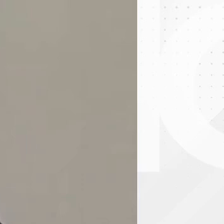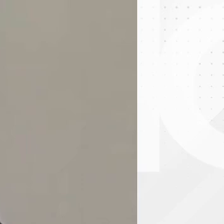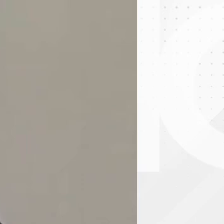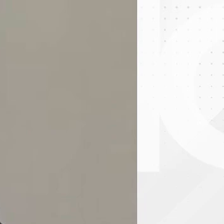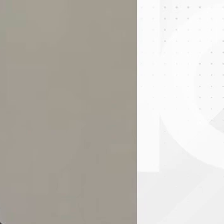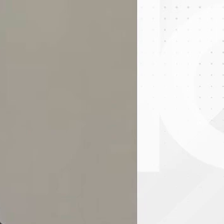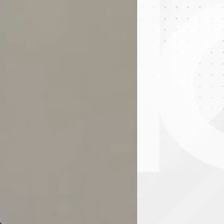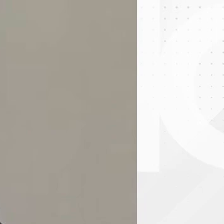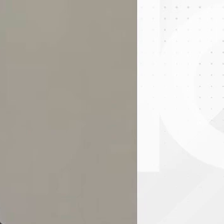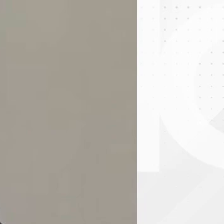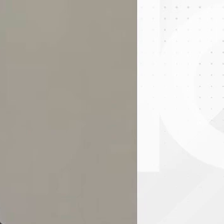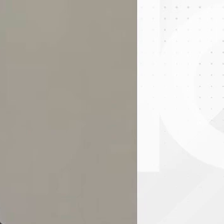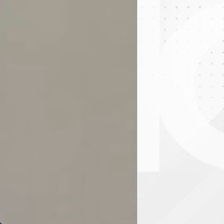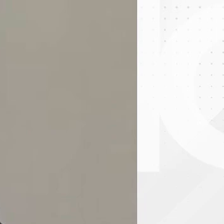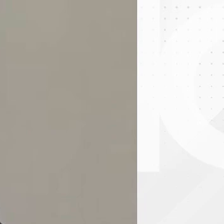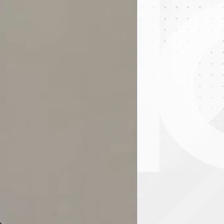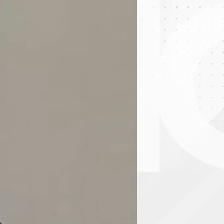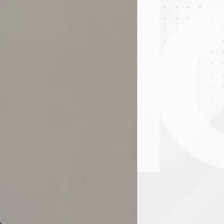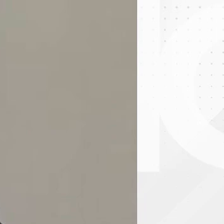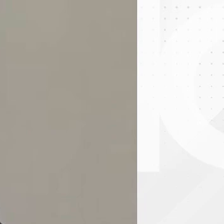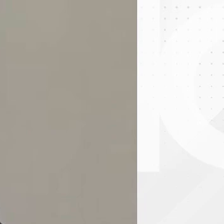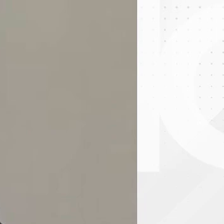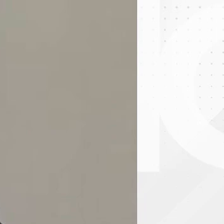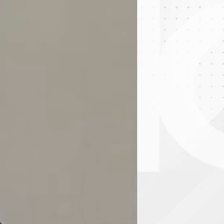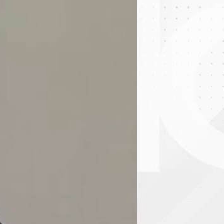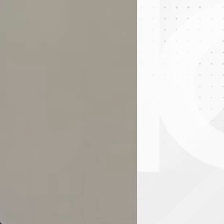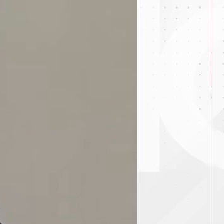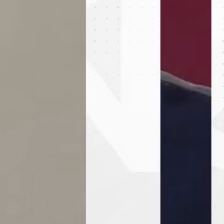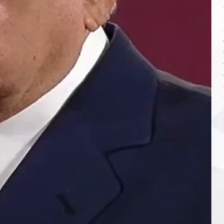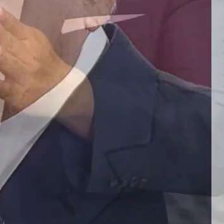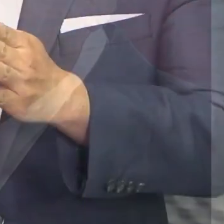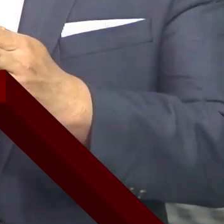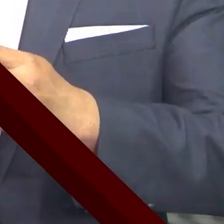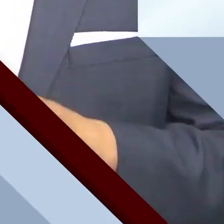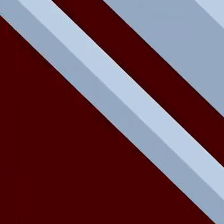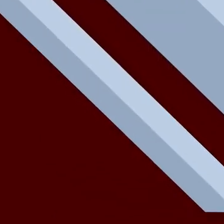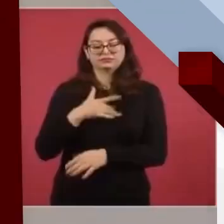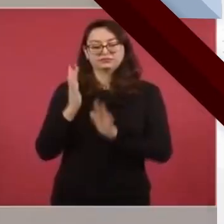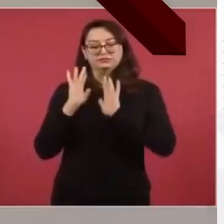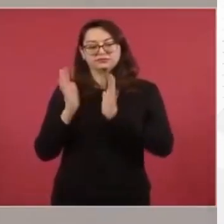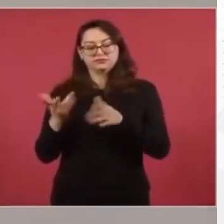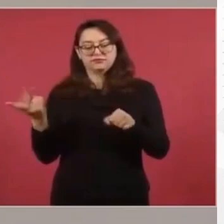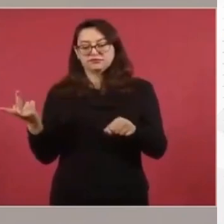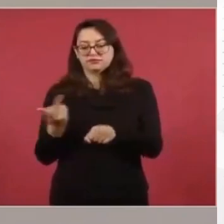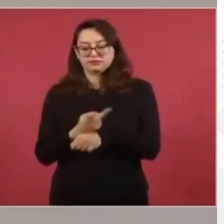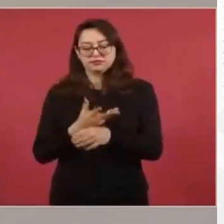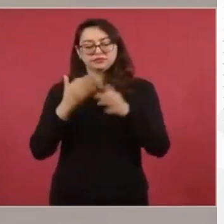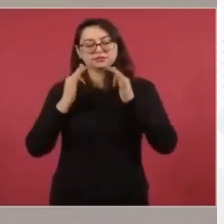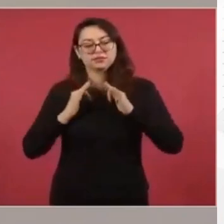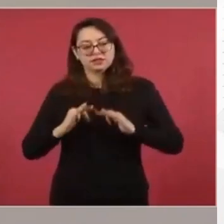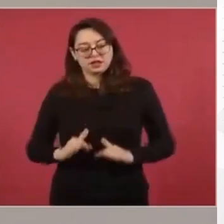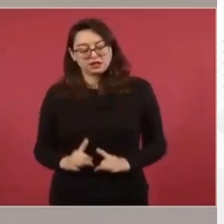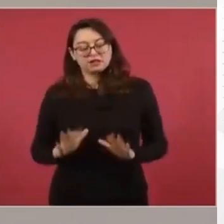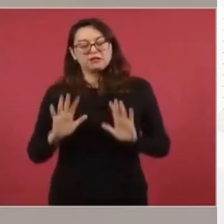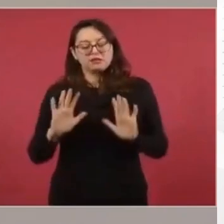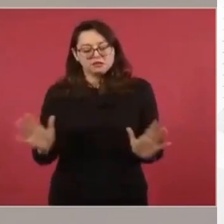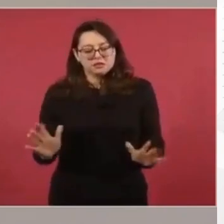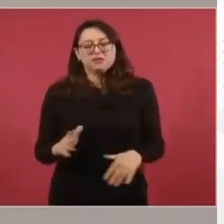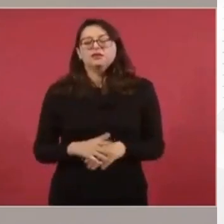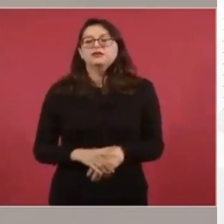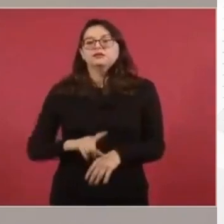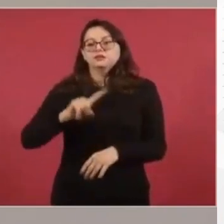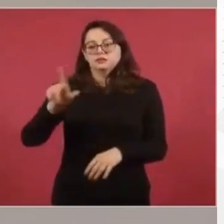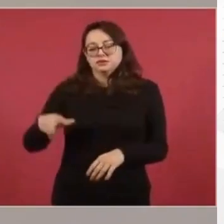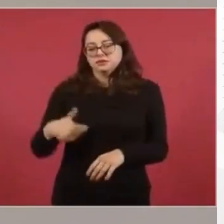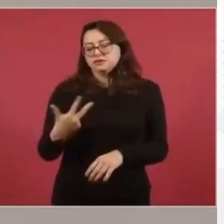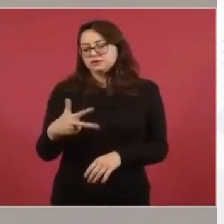estuvo presenciando estas fallas y vea usted de qué manera. El 13 de septiembre a la hora de ir a dejar a mi hija a la escuela,